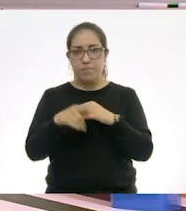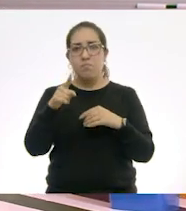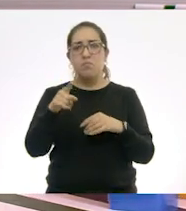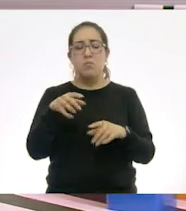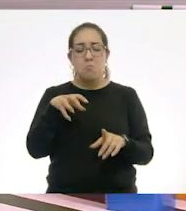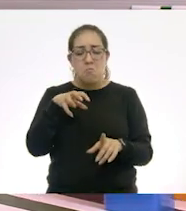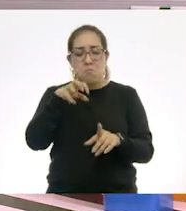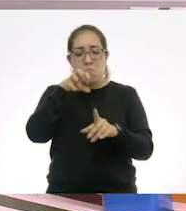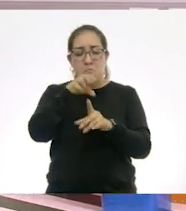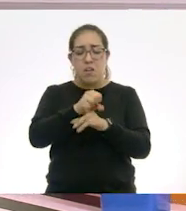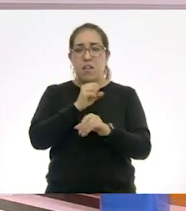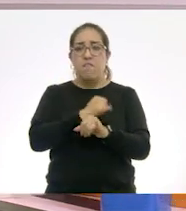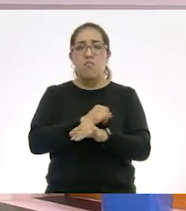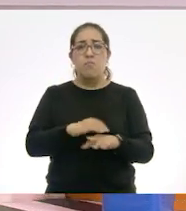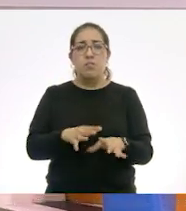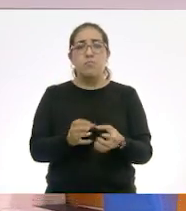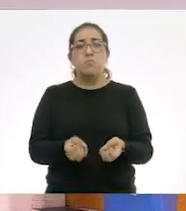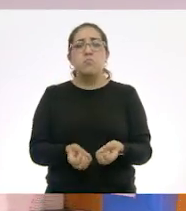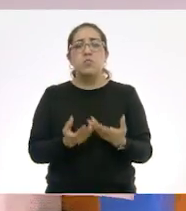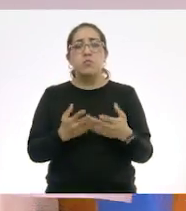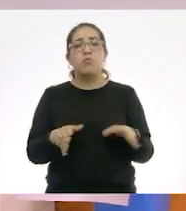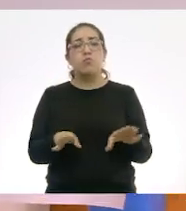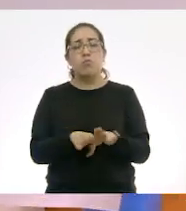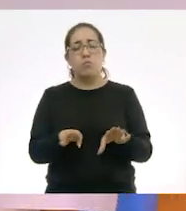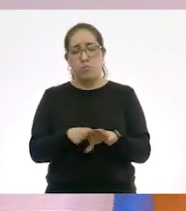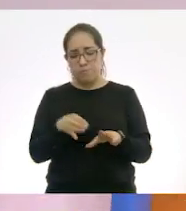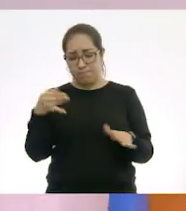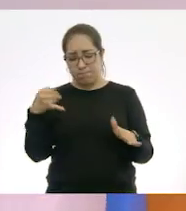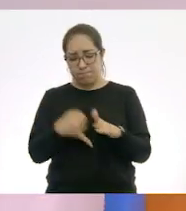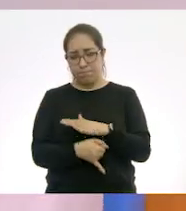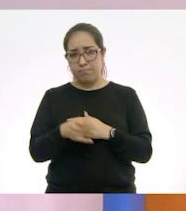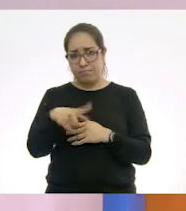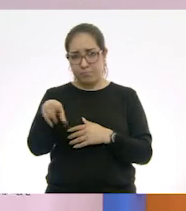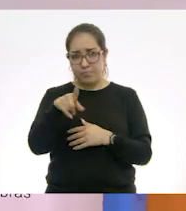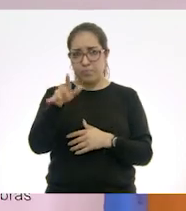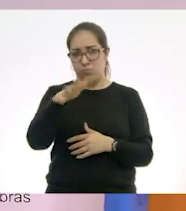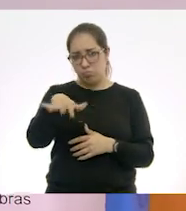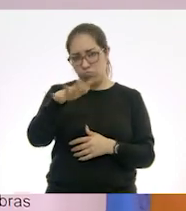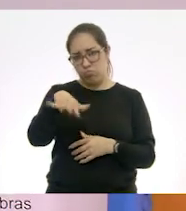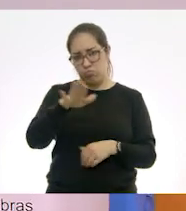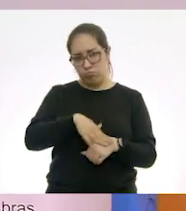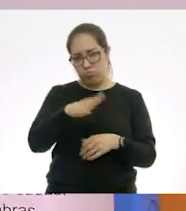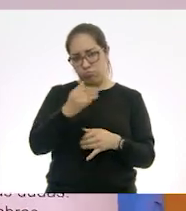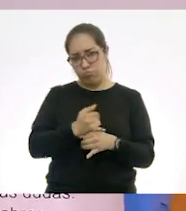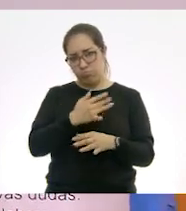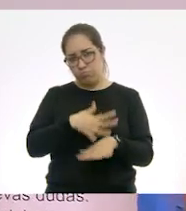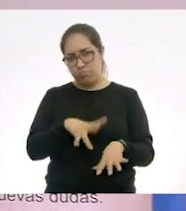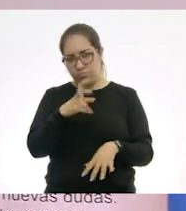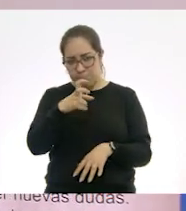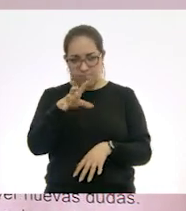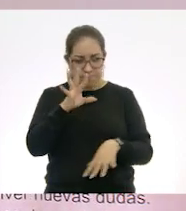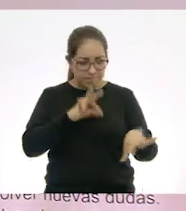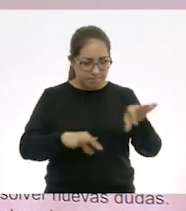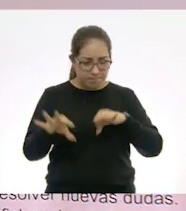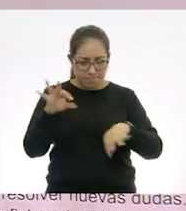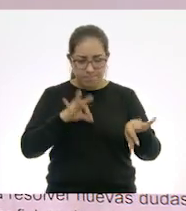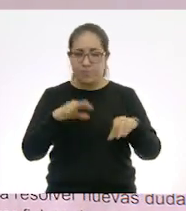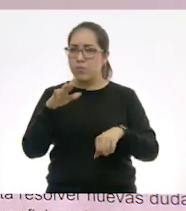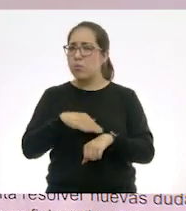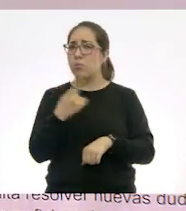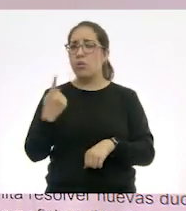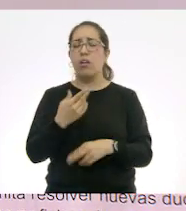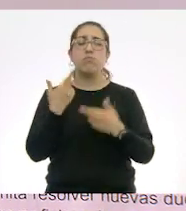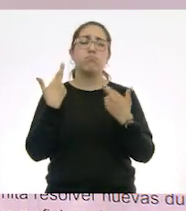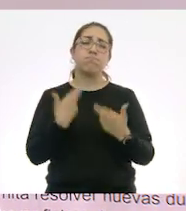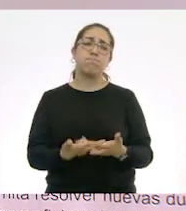llegar con respecto a la información que ustedes están buscando y encontrando. La tienen que seleccionar, porque hay mucha